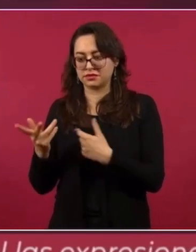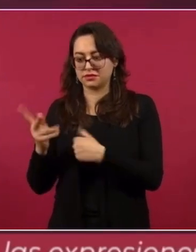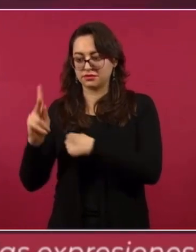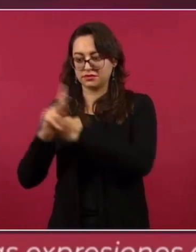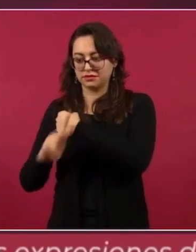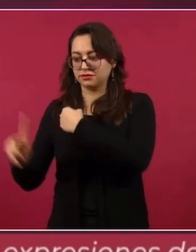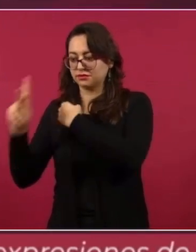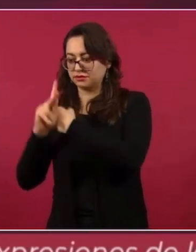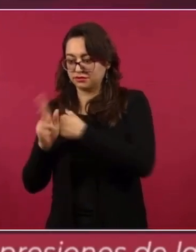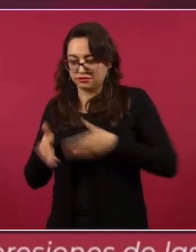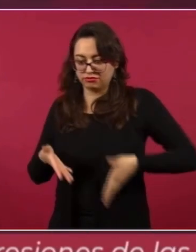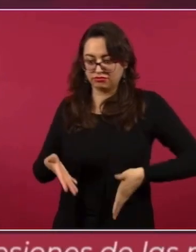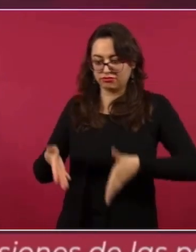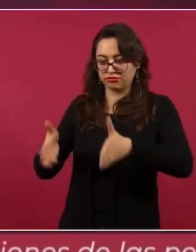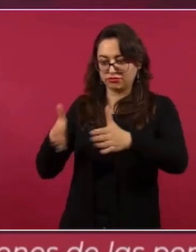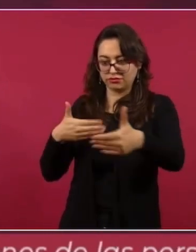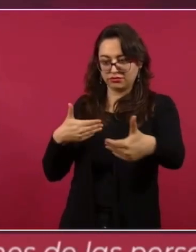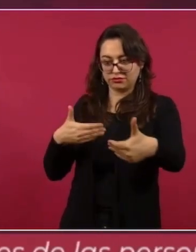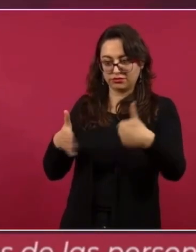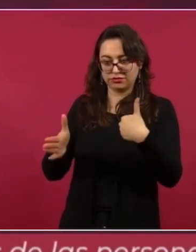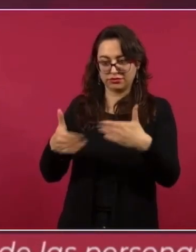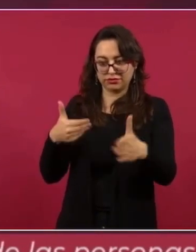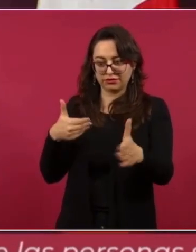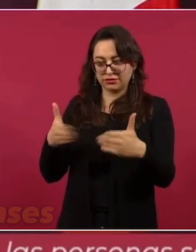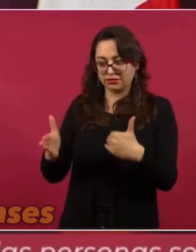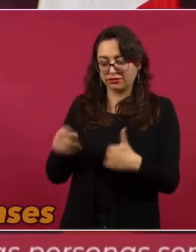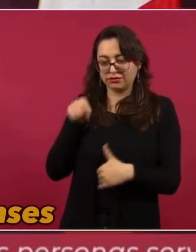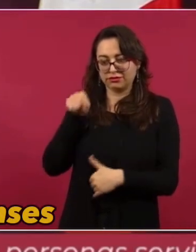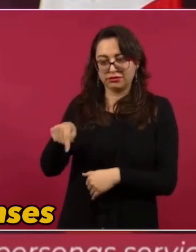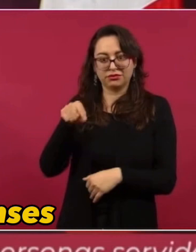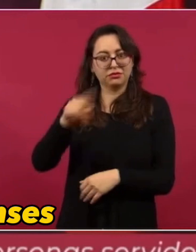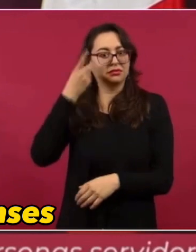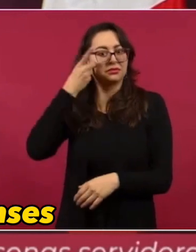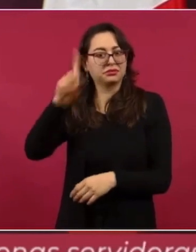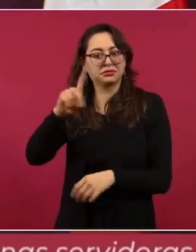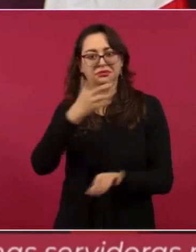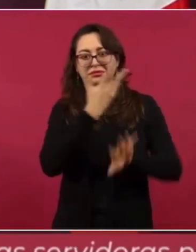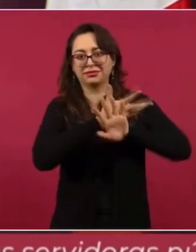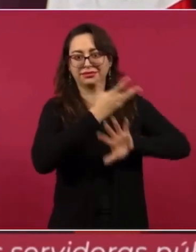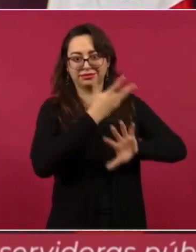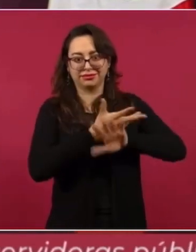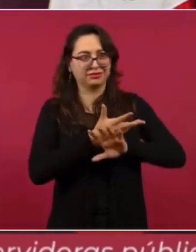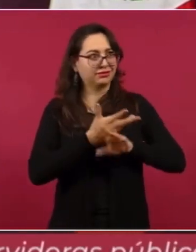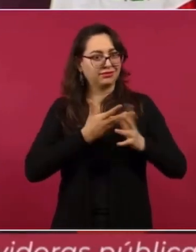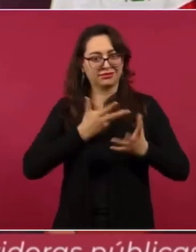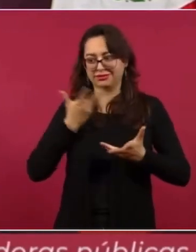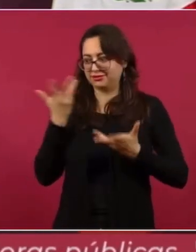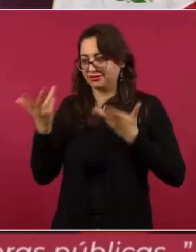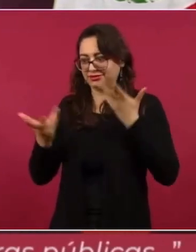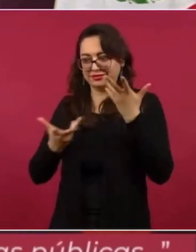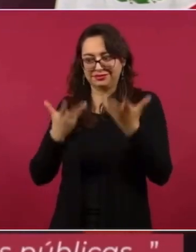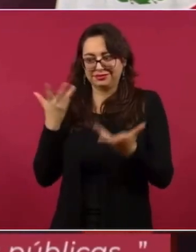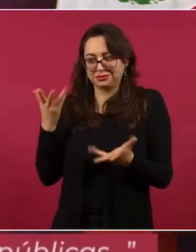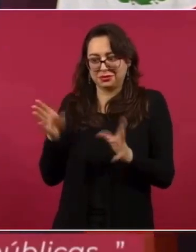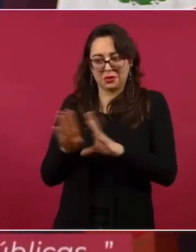estaba manejado por los estadounidenses, todo el canal.